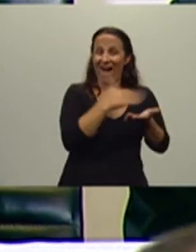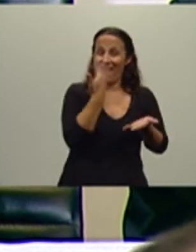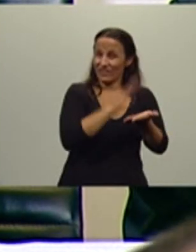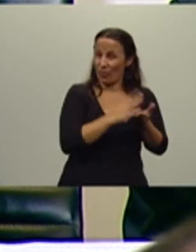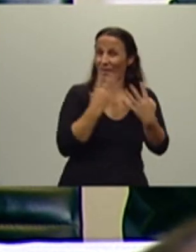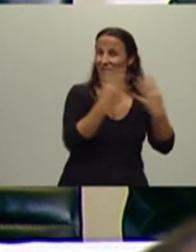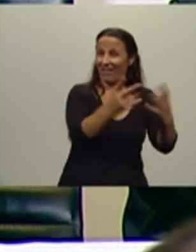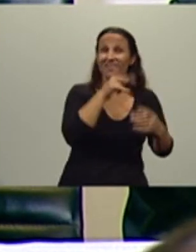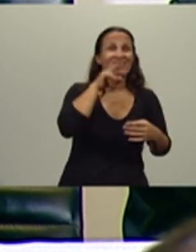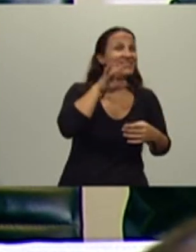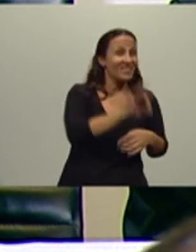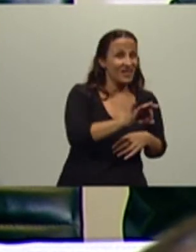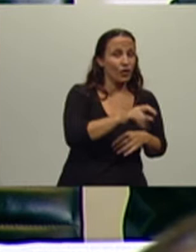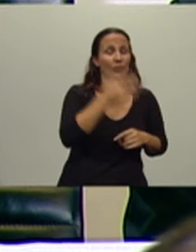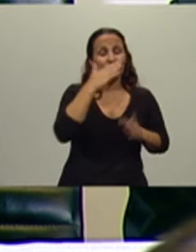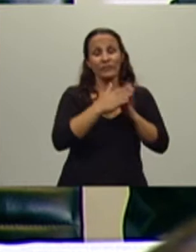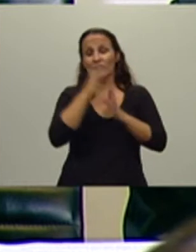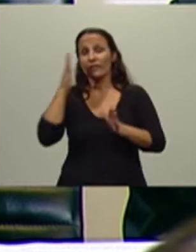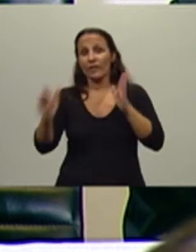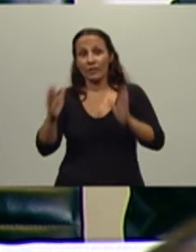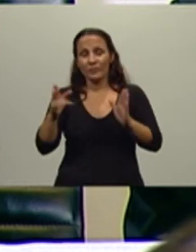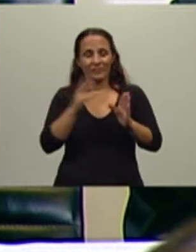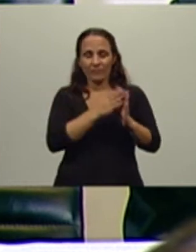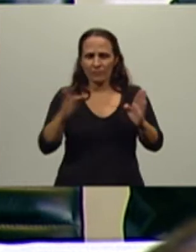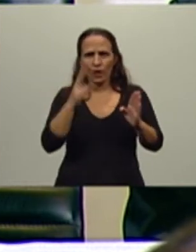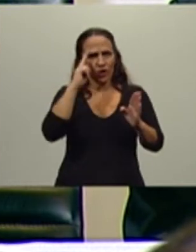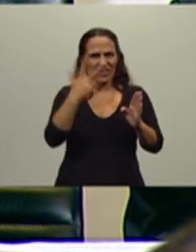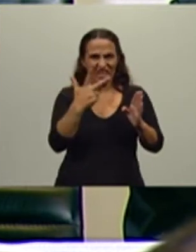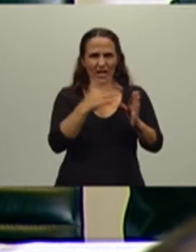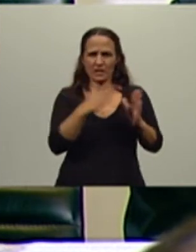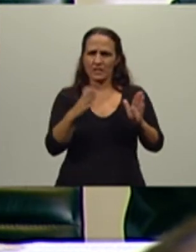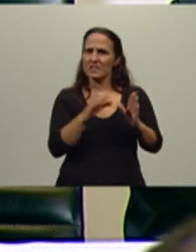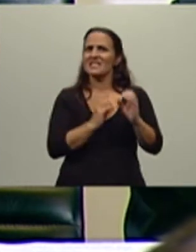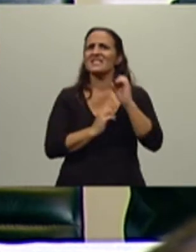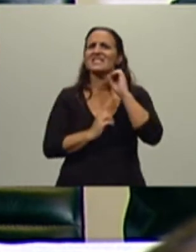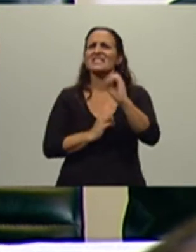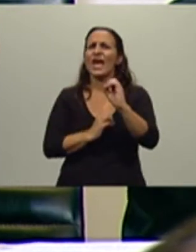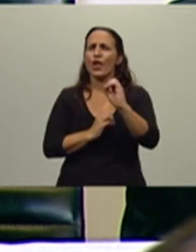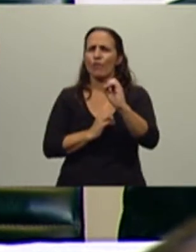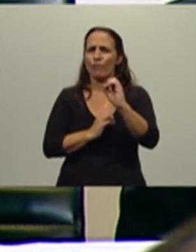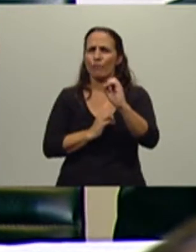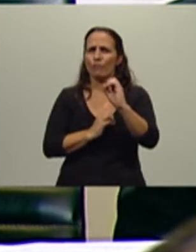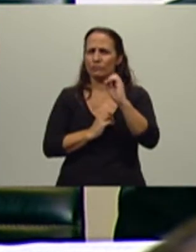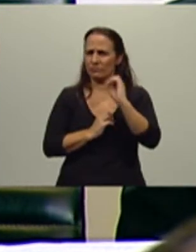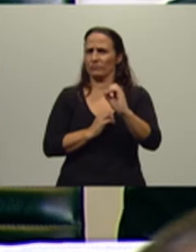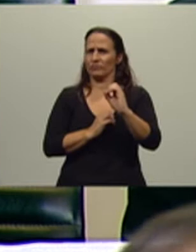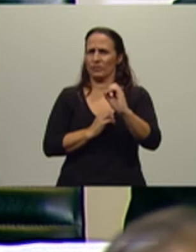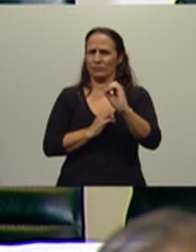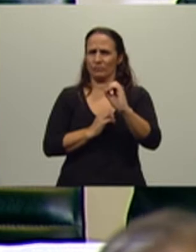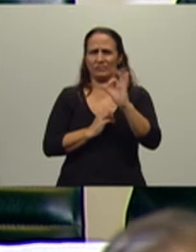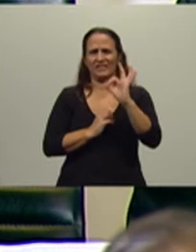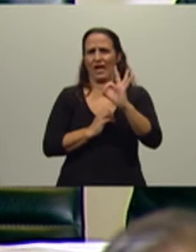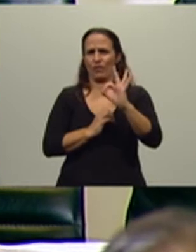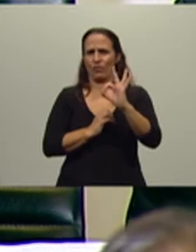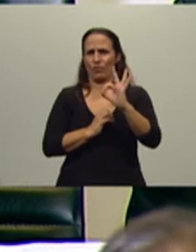va de 3 hasta el 93, donde se pone 0, 0. Prácticamente